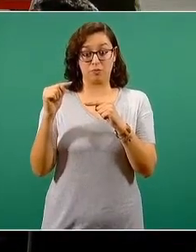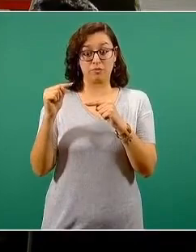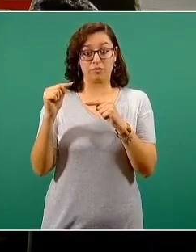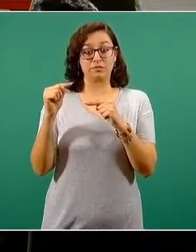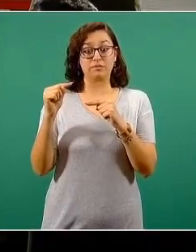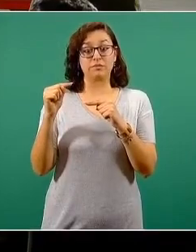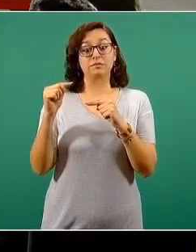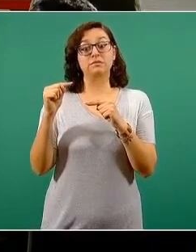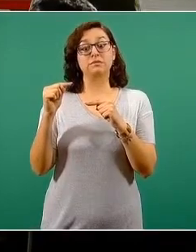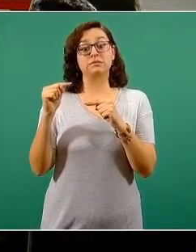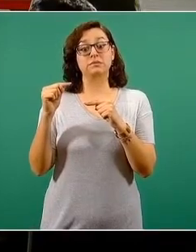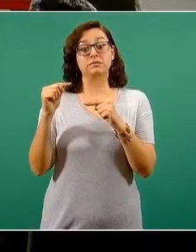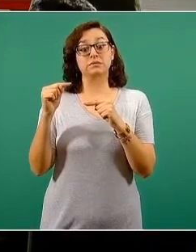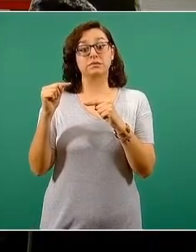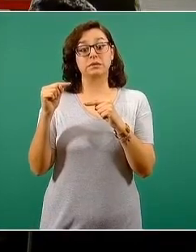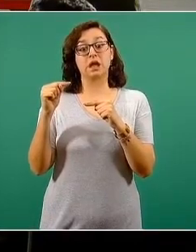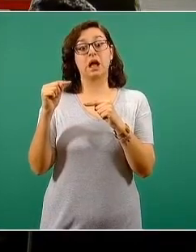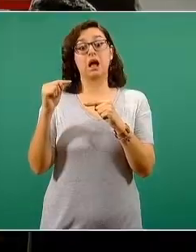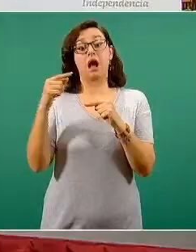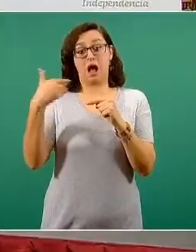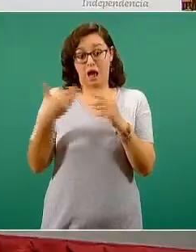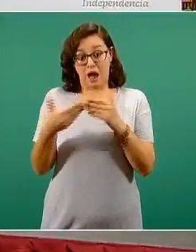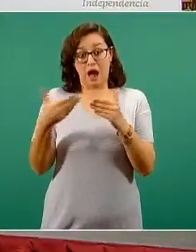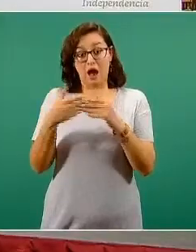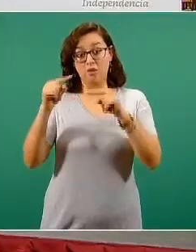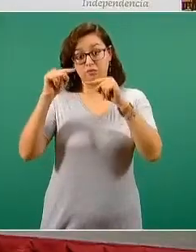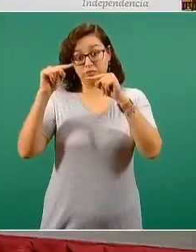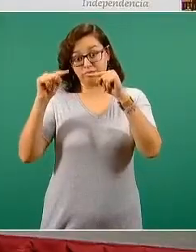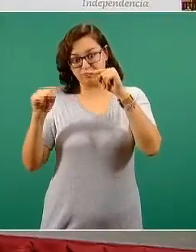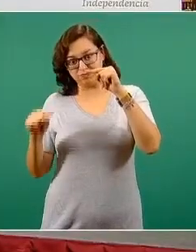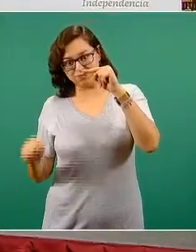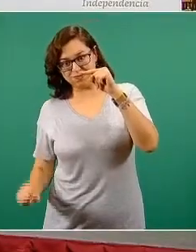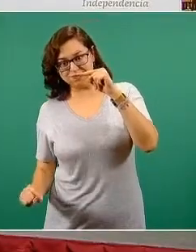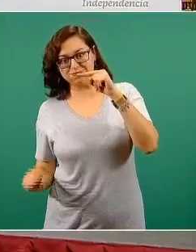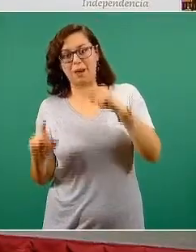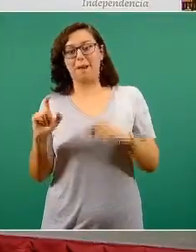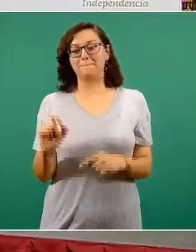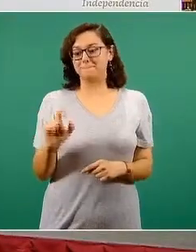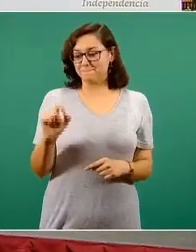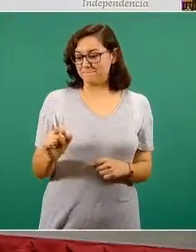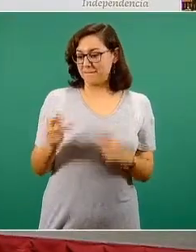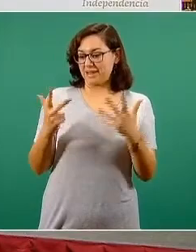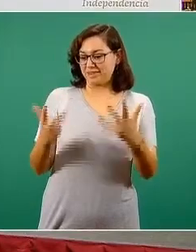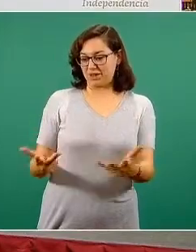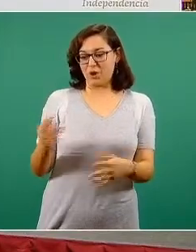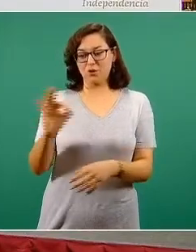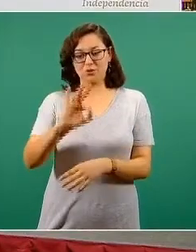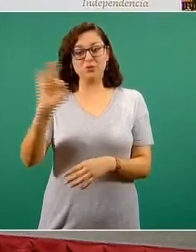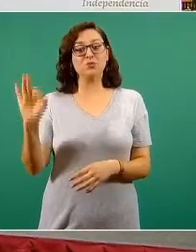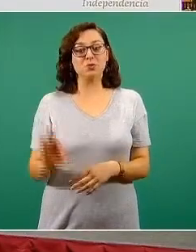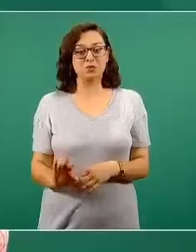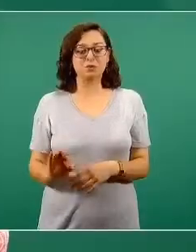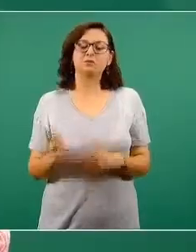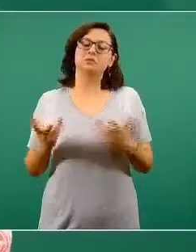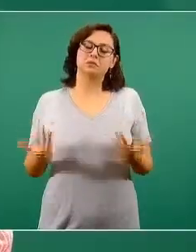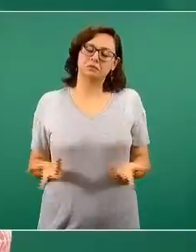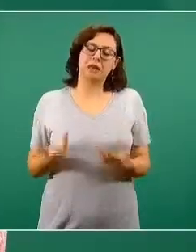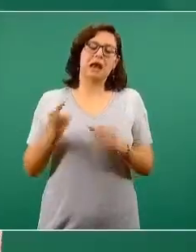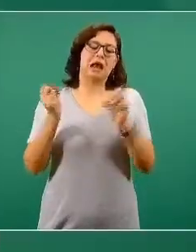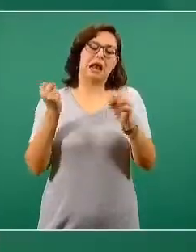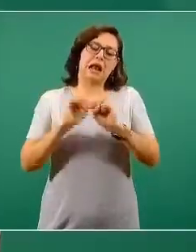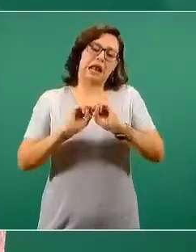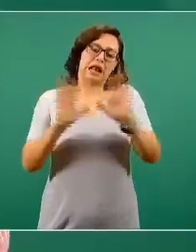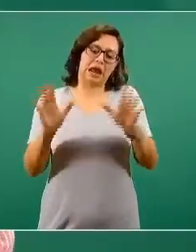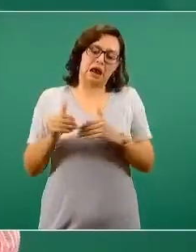la semana con una reducción de 28%, que naturalmente, como suele ocurrir, se va borrando,